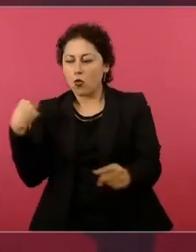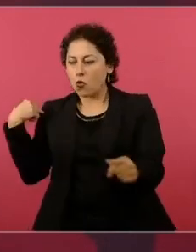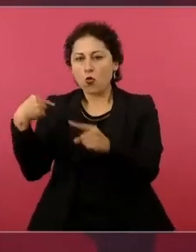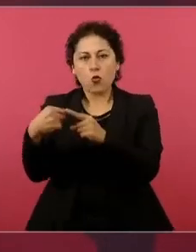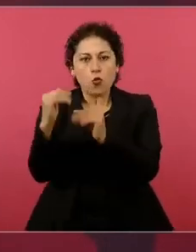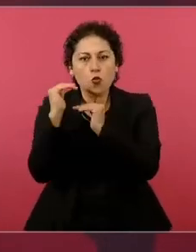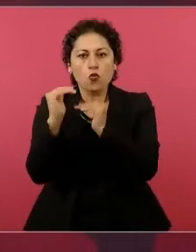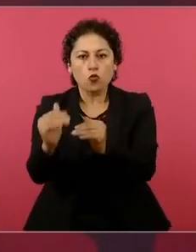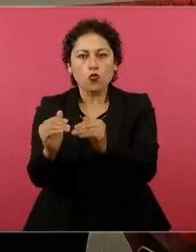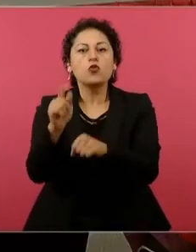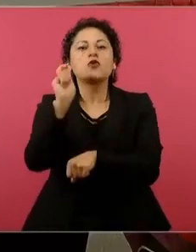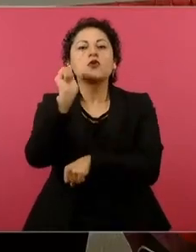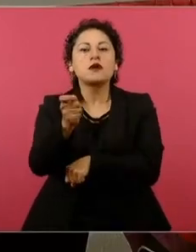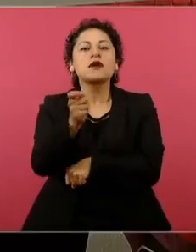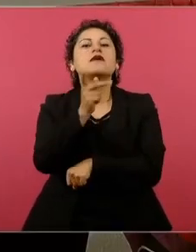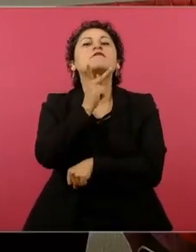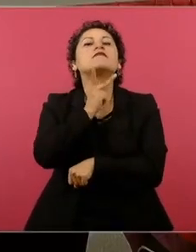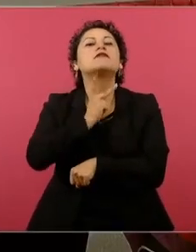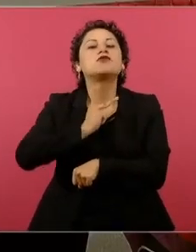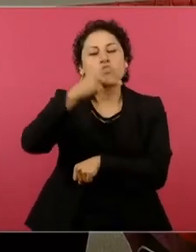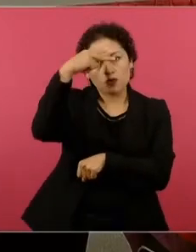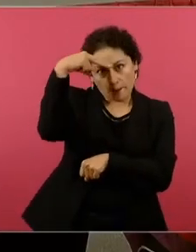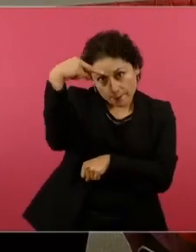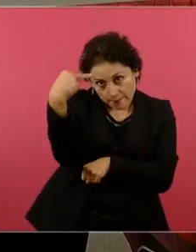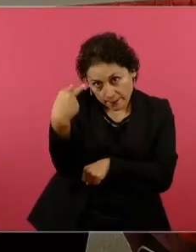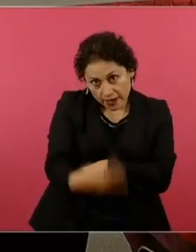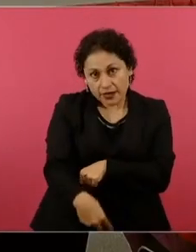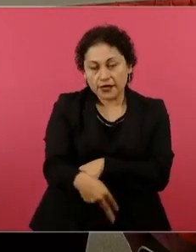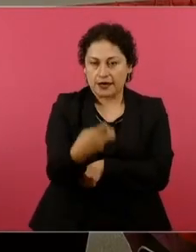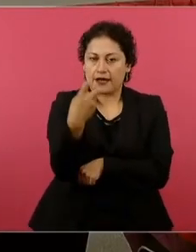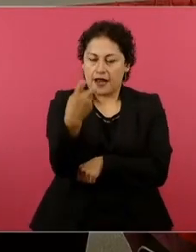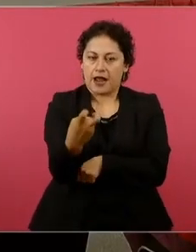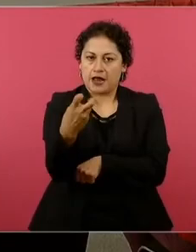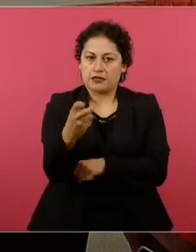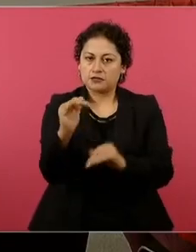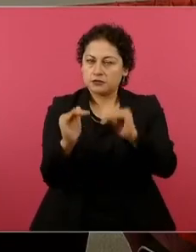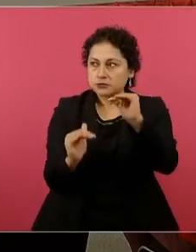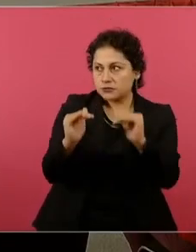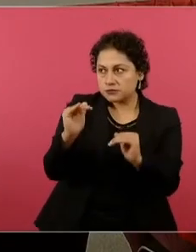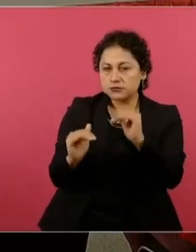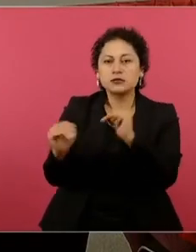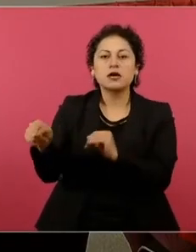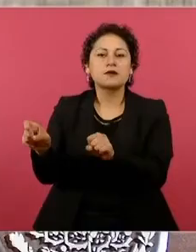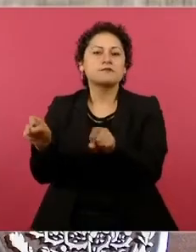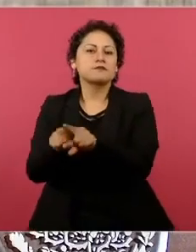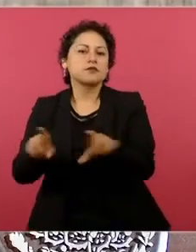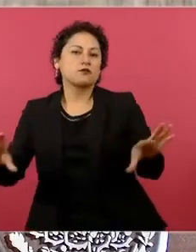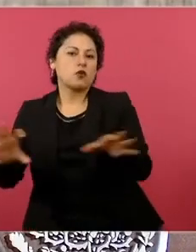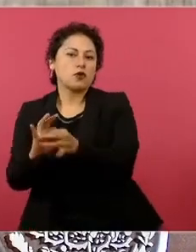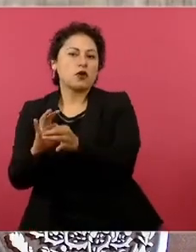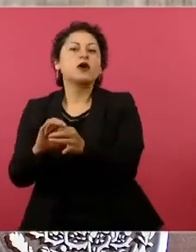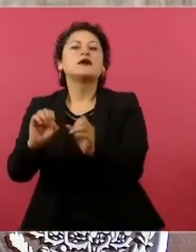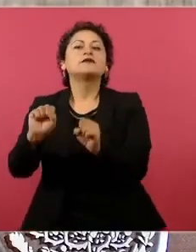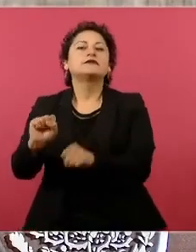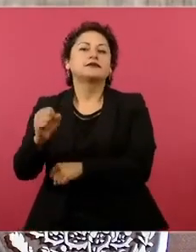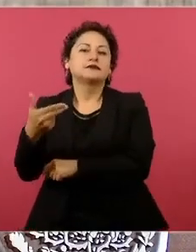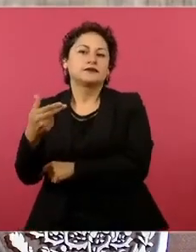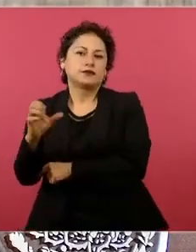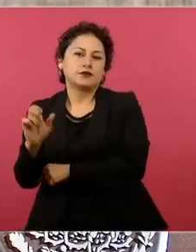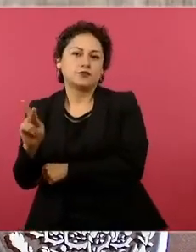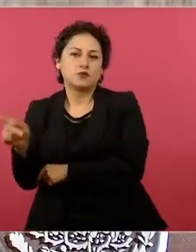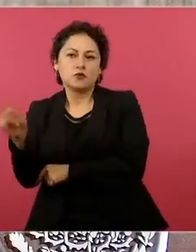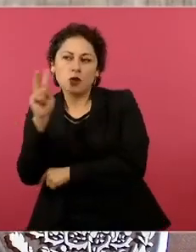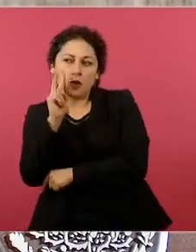mezcla mexicana de petróleo, que es una de las variables que más toma en cuenta la Secretaría de Hacienda para determinar el incentivo